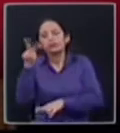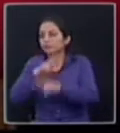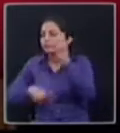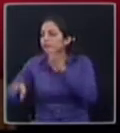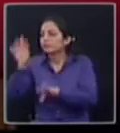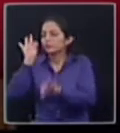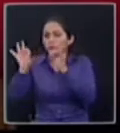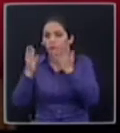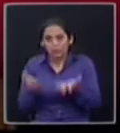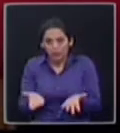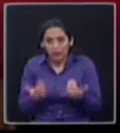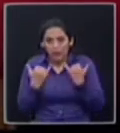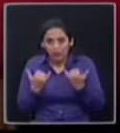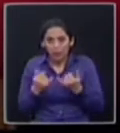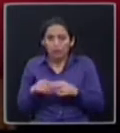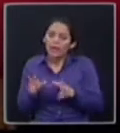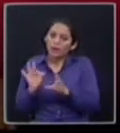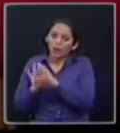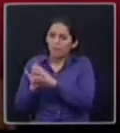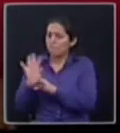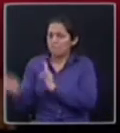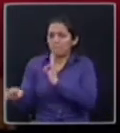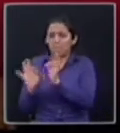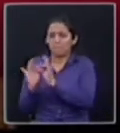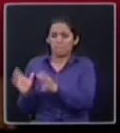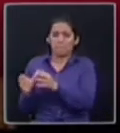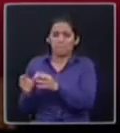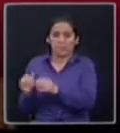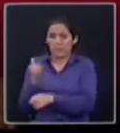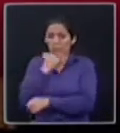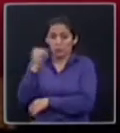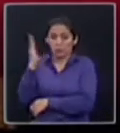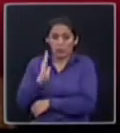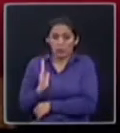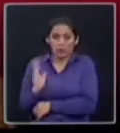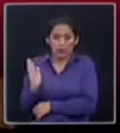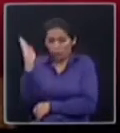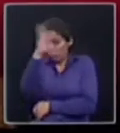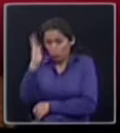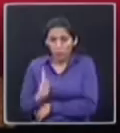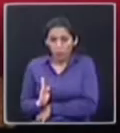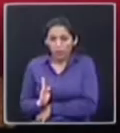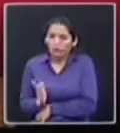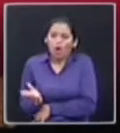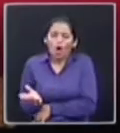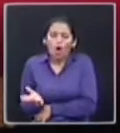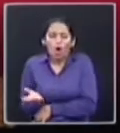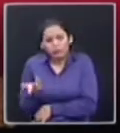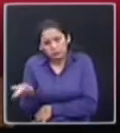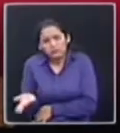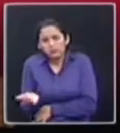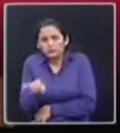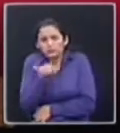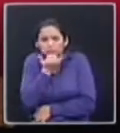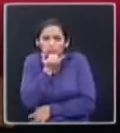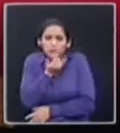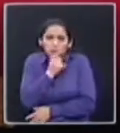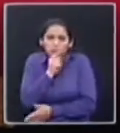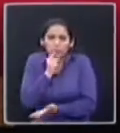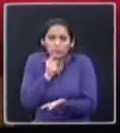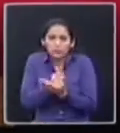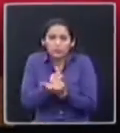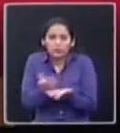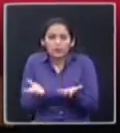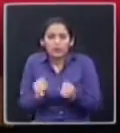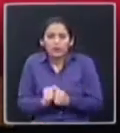yo no considero que sea un sistema perfecto. ¿Por qué? Porque evidentemente es imposible anticipar el accionar